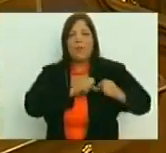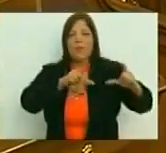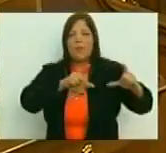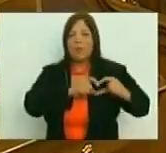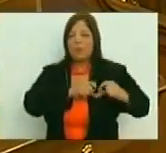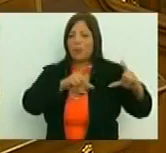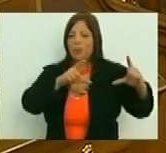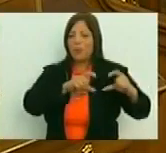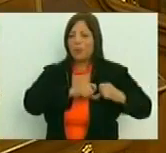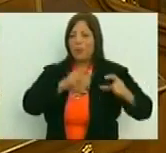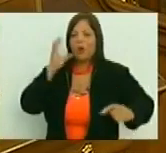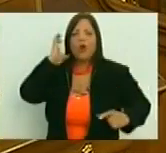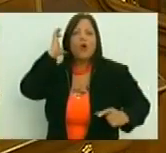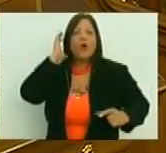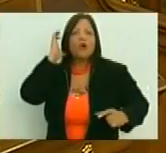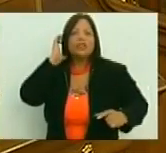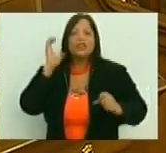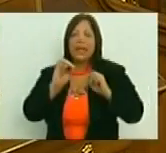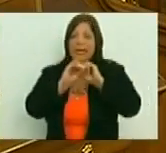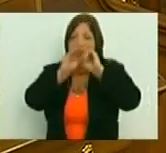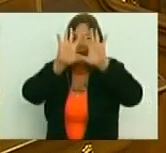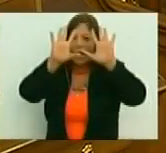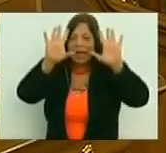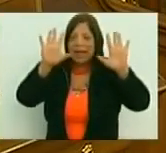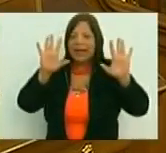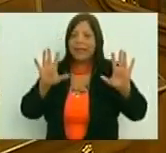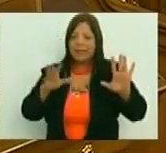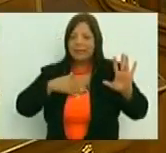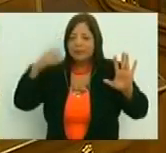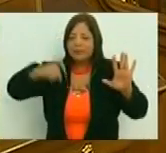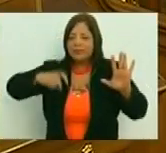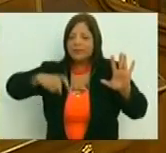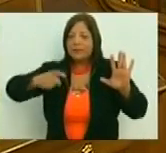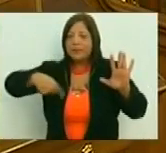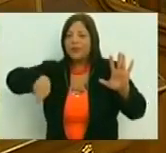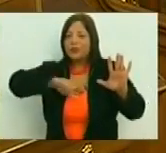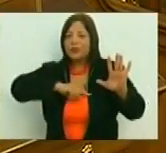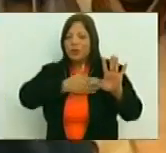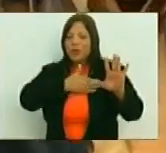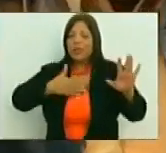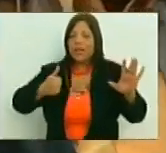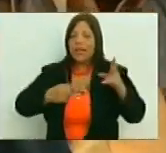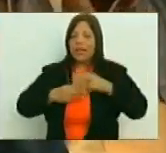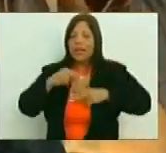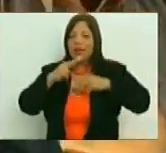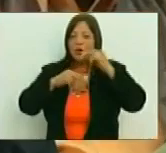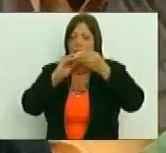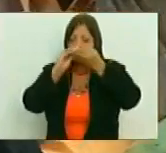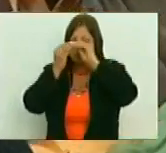conciencia clara de lo que nosotros queremos para construir